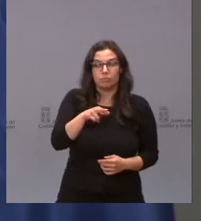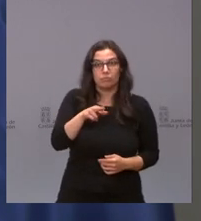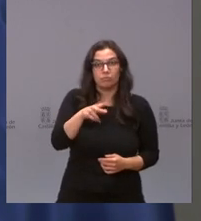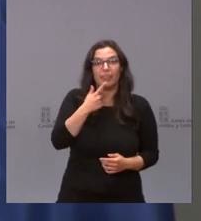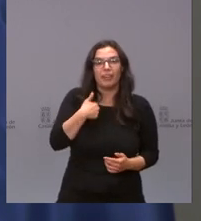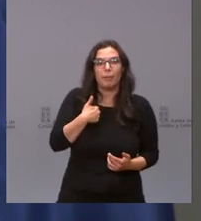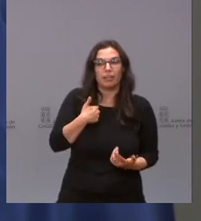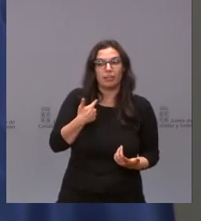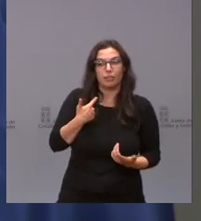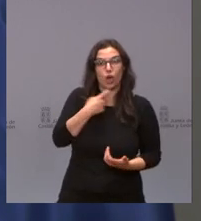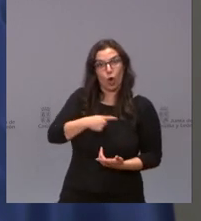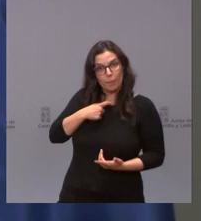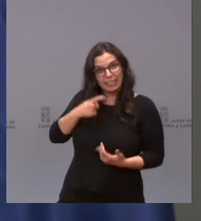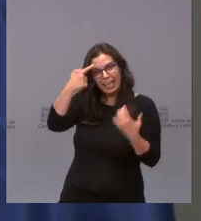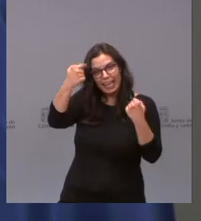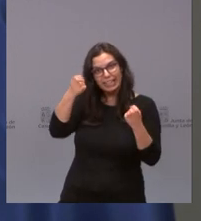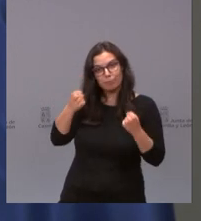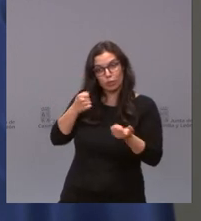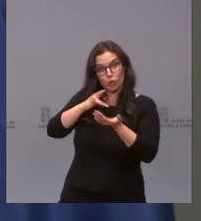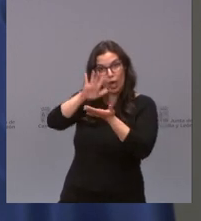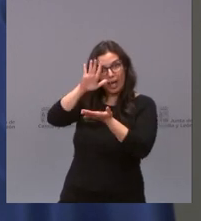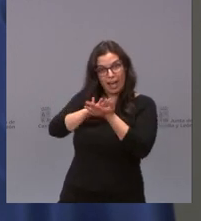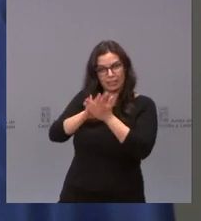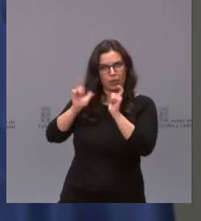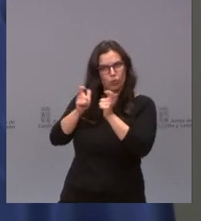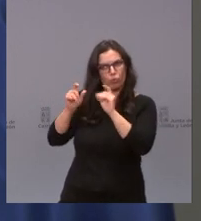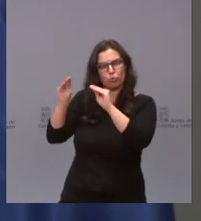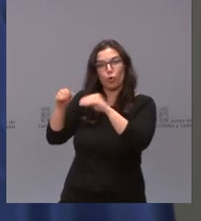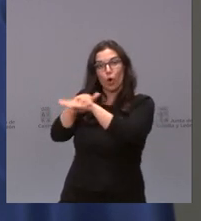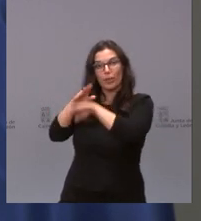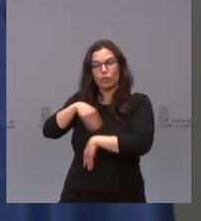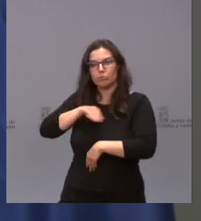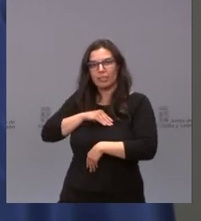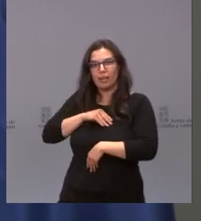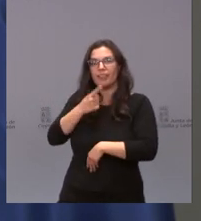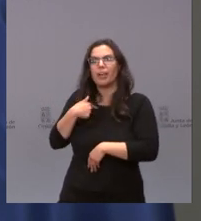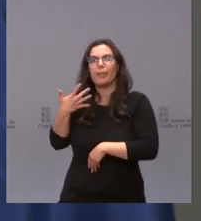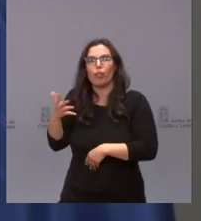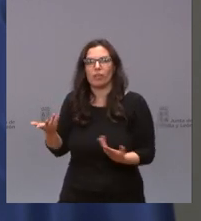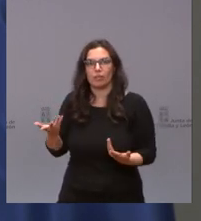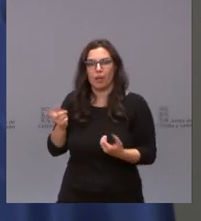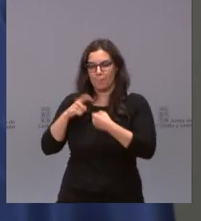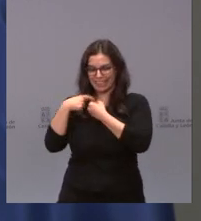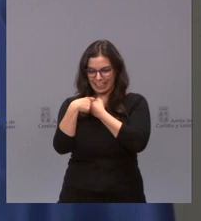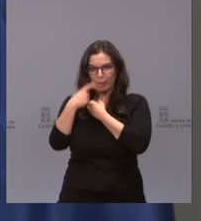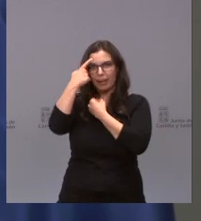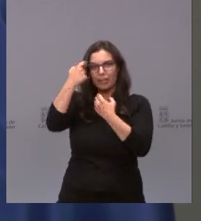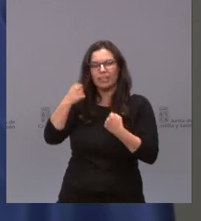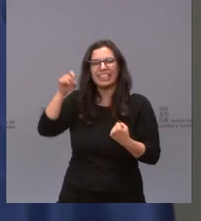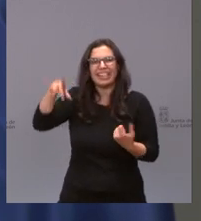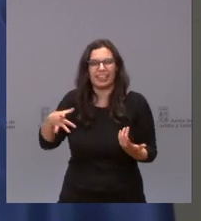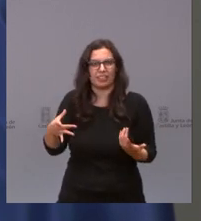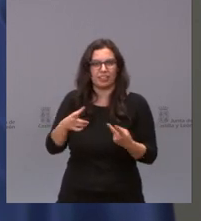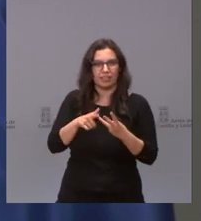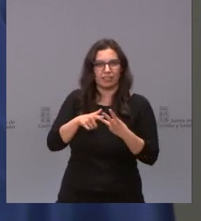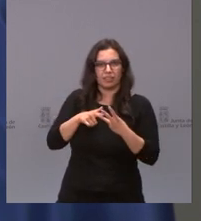del comité de expertos, las actas del comité de expertos del gobierno, búsqueme su composición, búsqueme sus cartas, sus